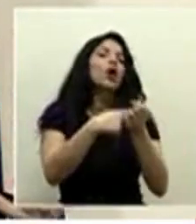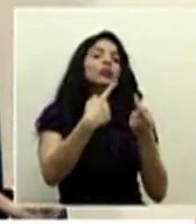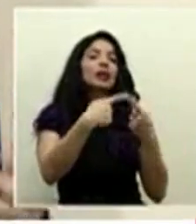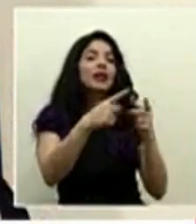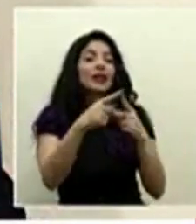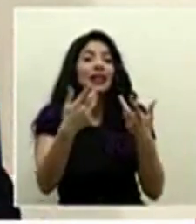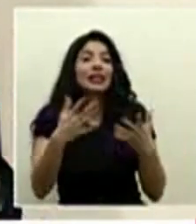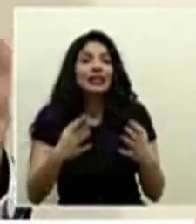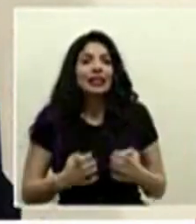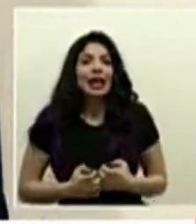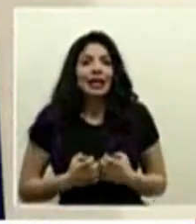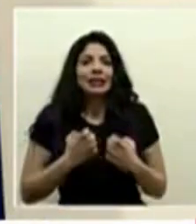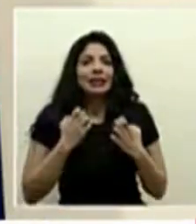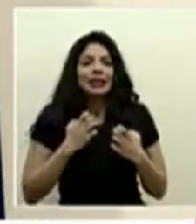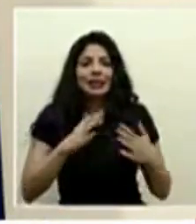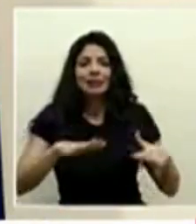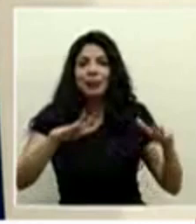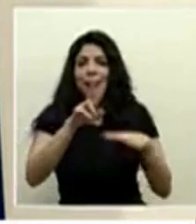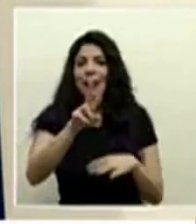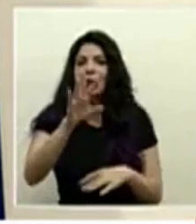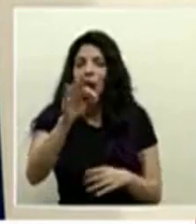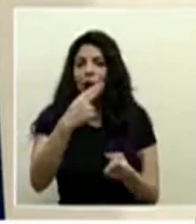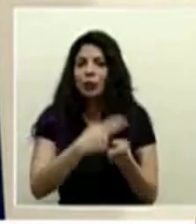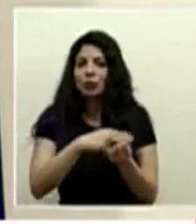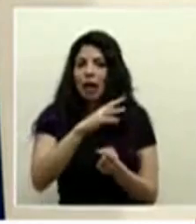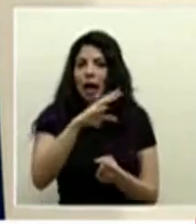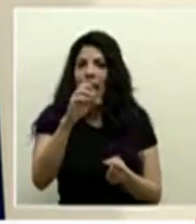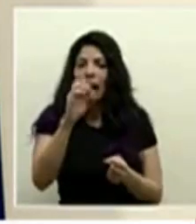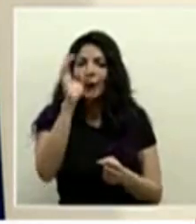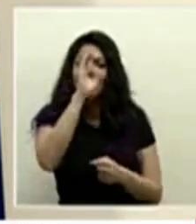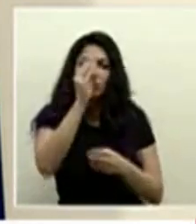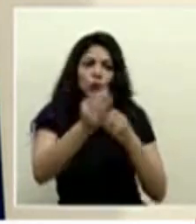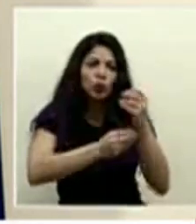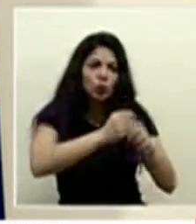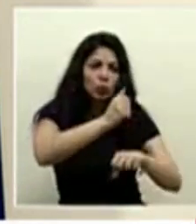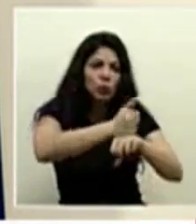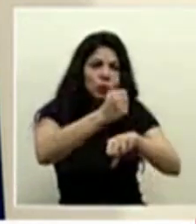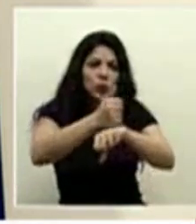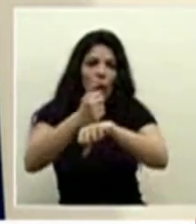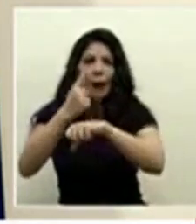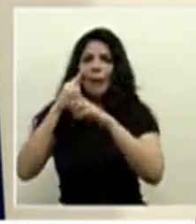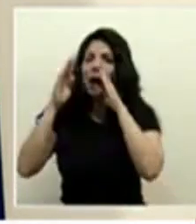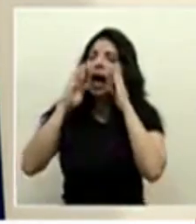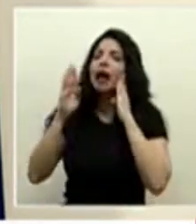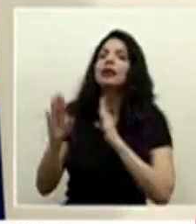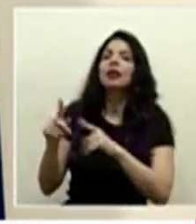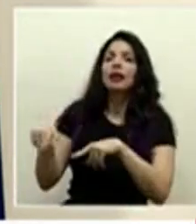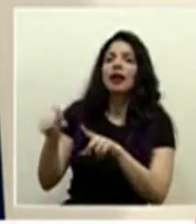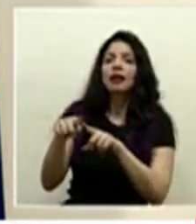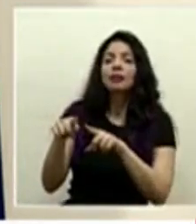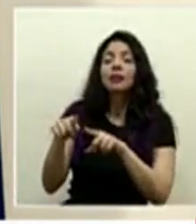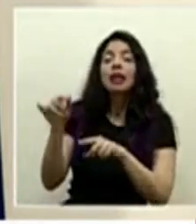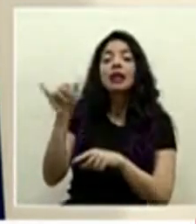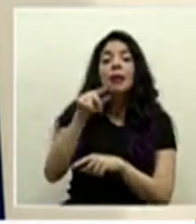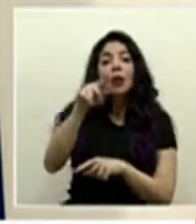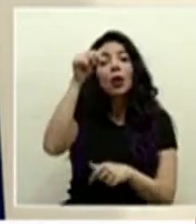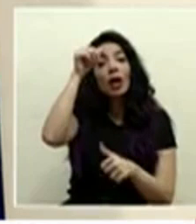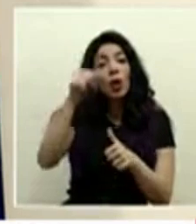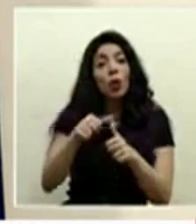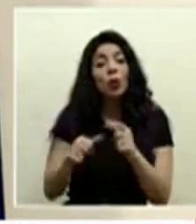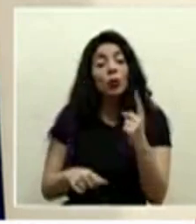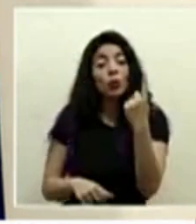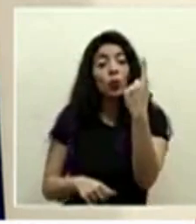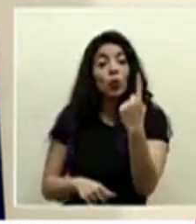existentes en la red de los 29 hospitales de la caja para atenderlos también hay que recordar que un